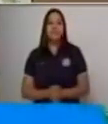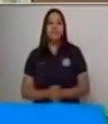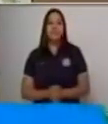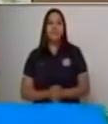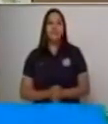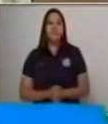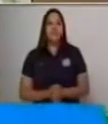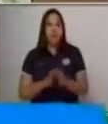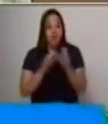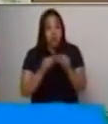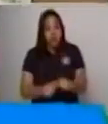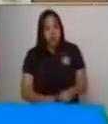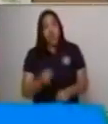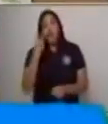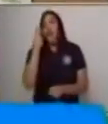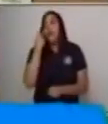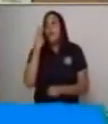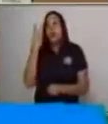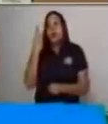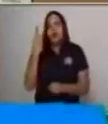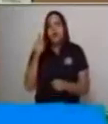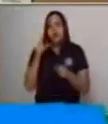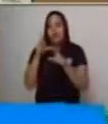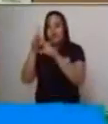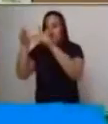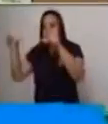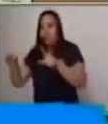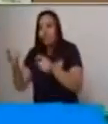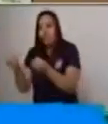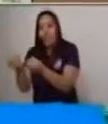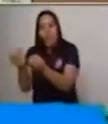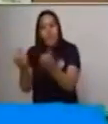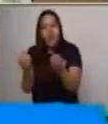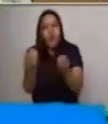Y podemos observar áreas verdes o árboles.